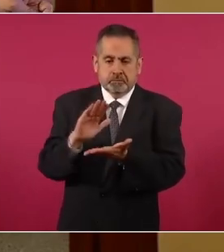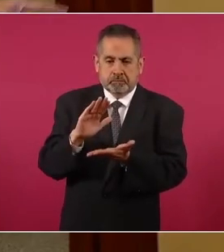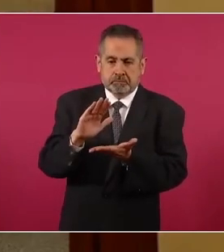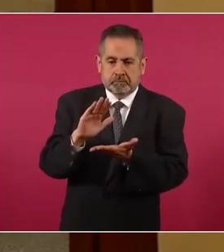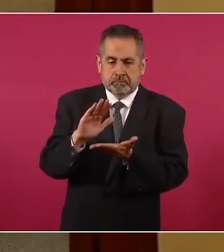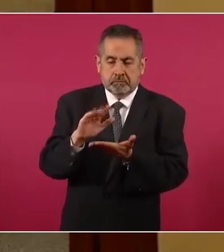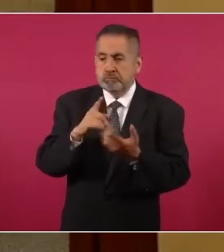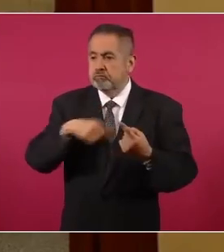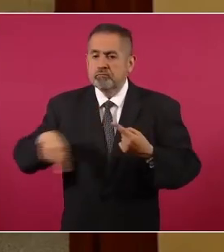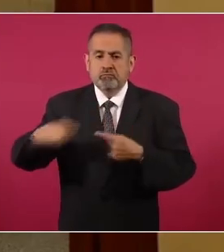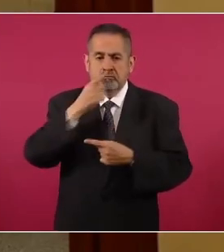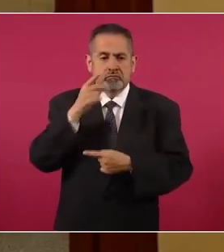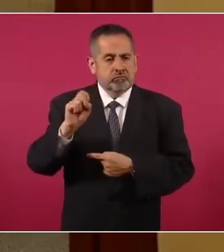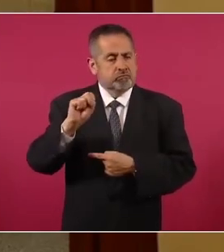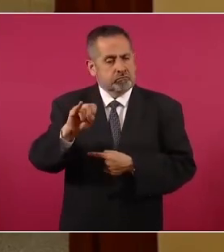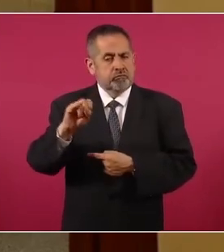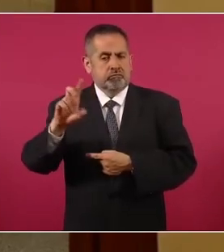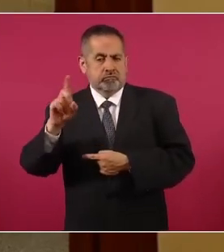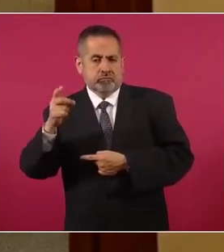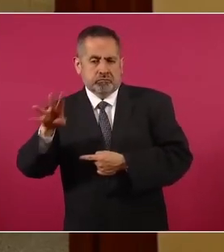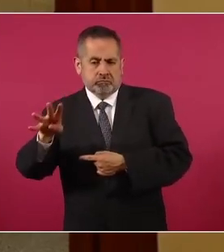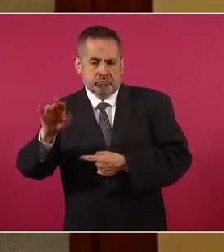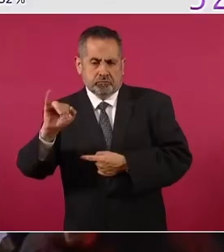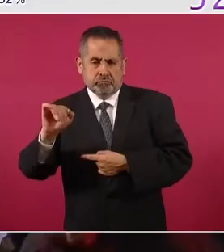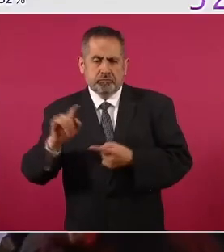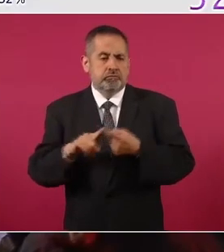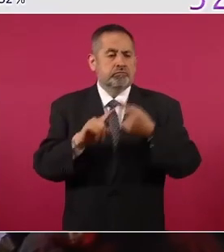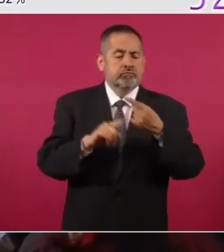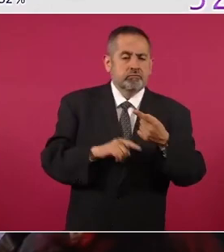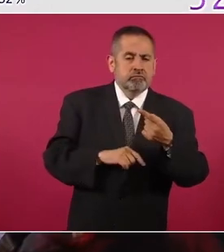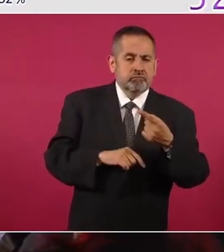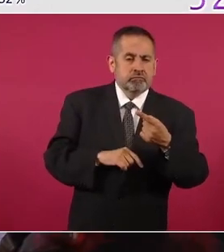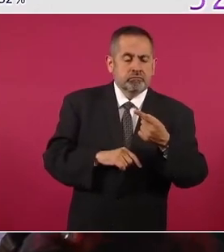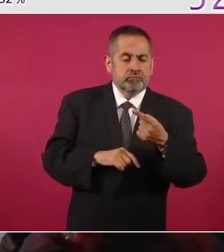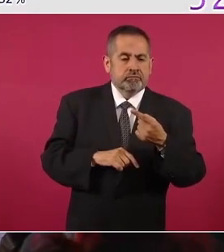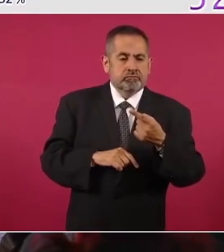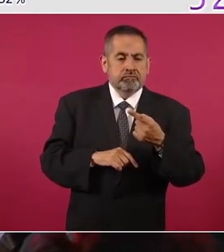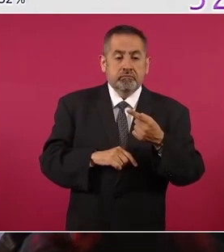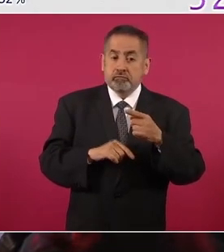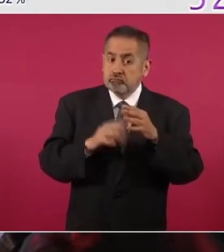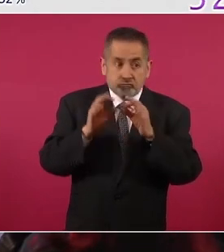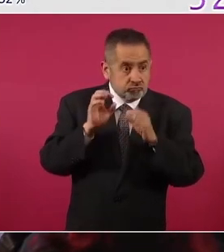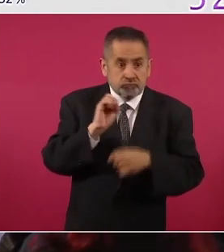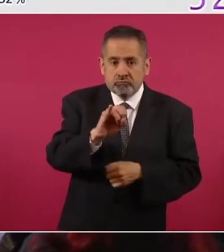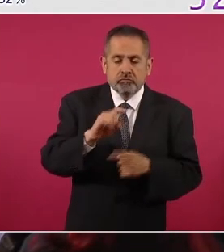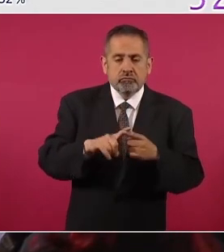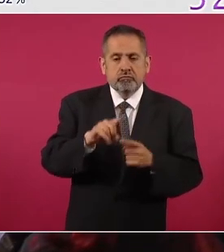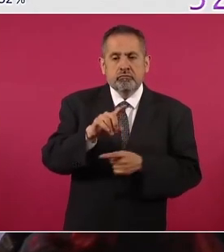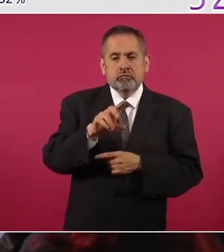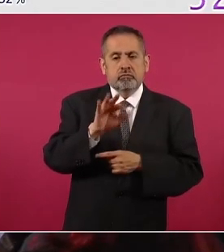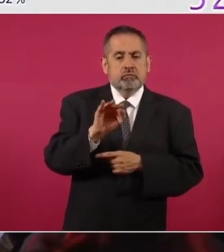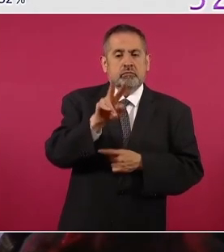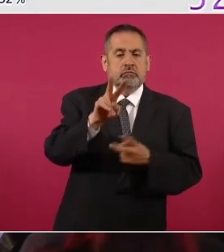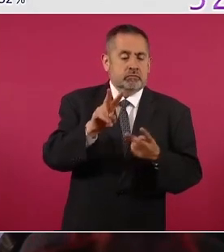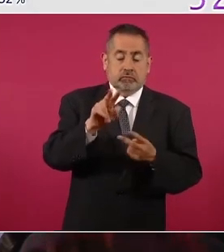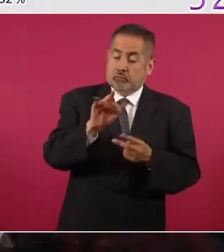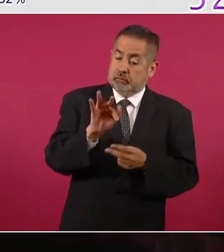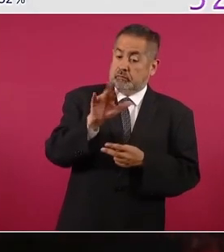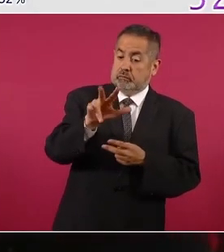Muy a favor, 39. A favor, 48. En contra, 10.